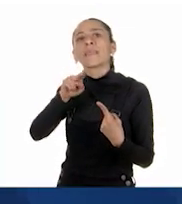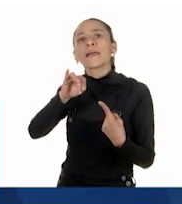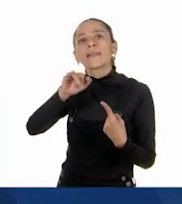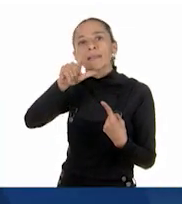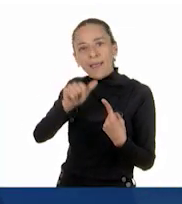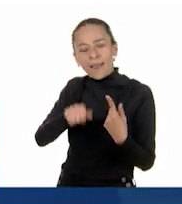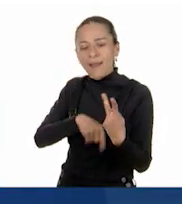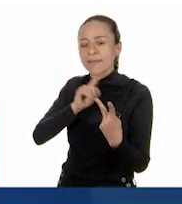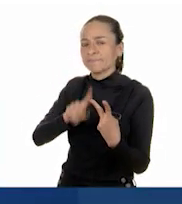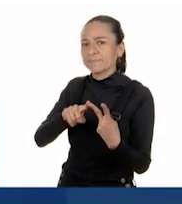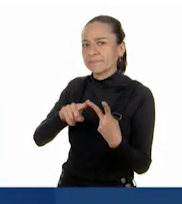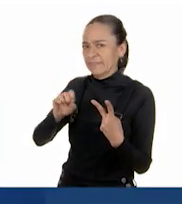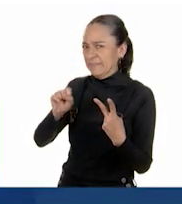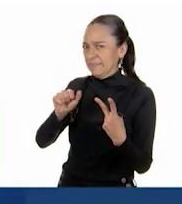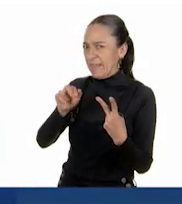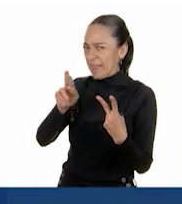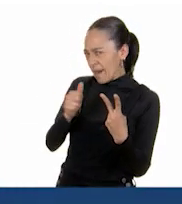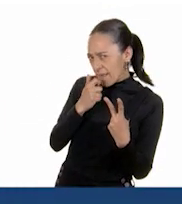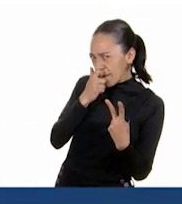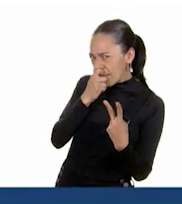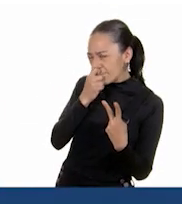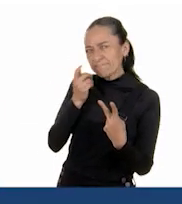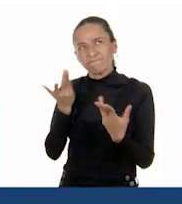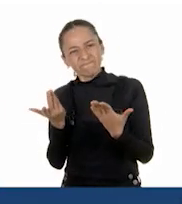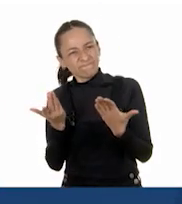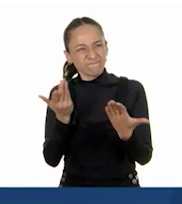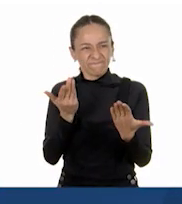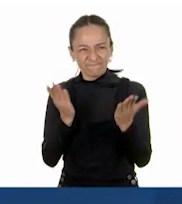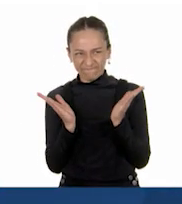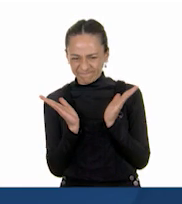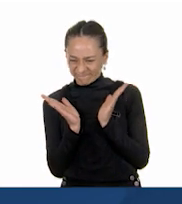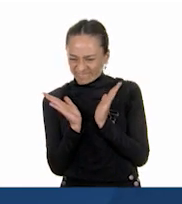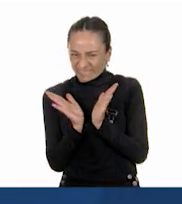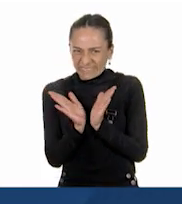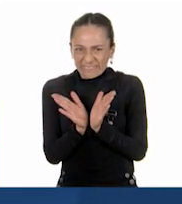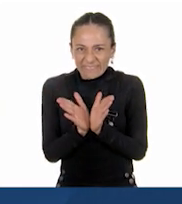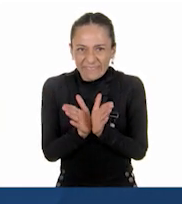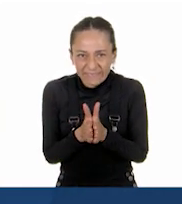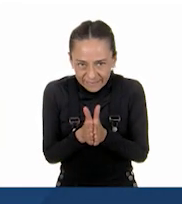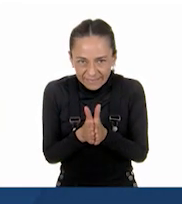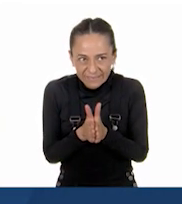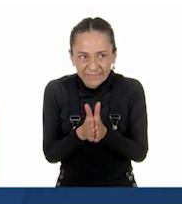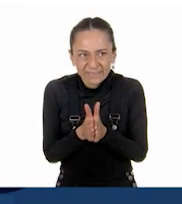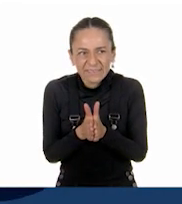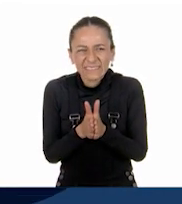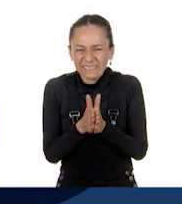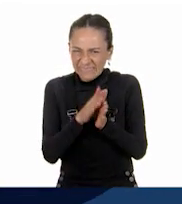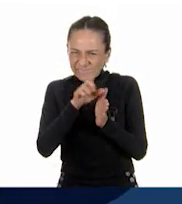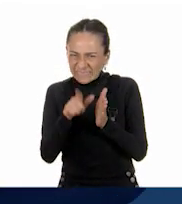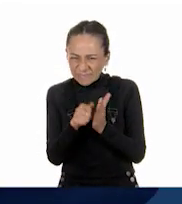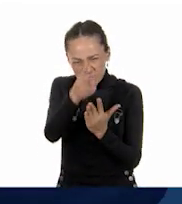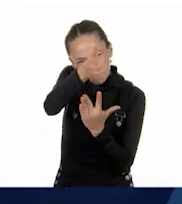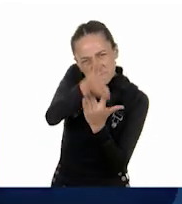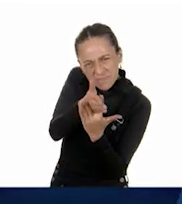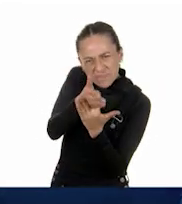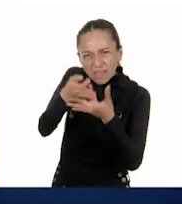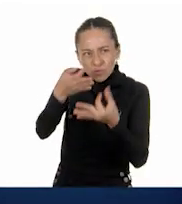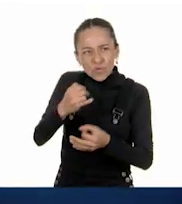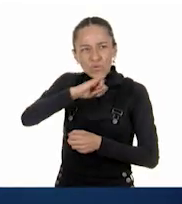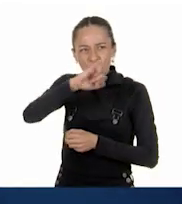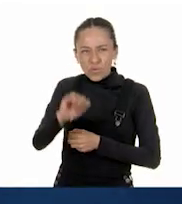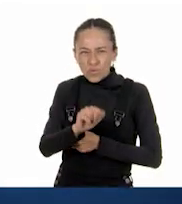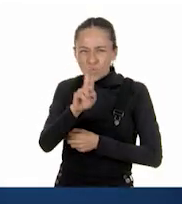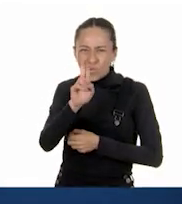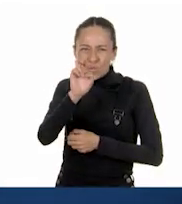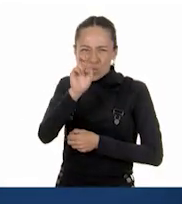otra y la flecha de Juan va a quedar ahí en medio como apretadita. Sí, y como podemos ver, la